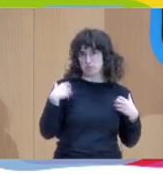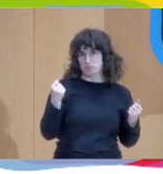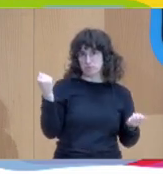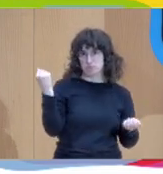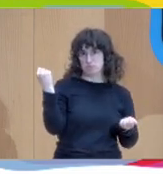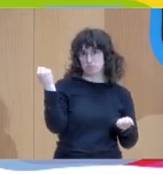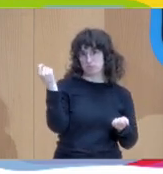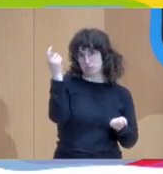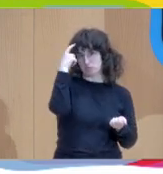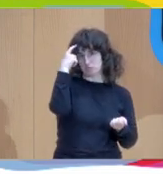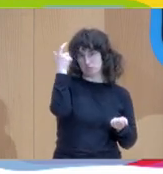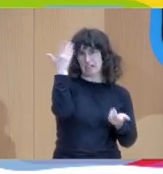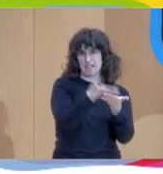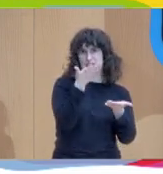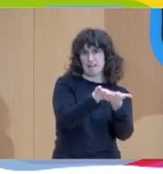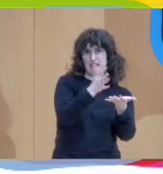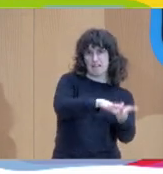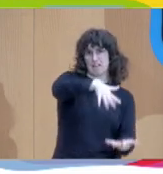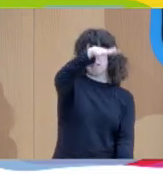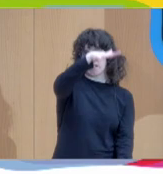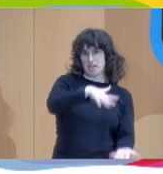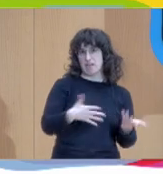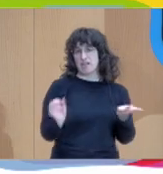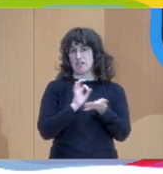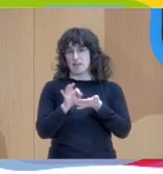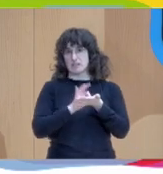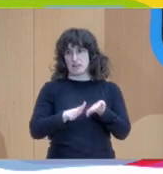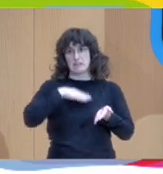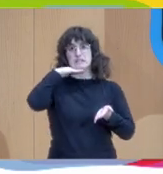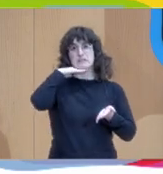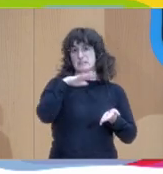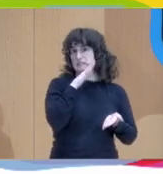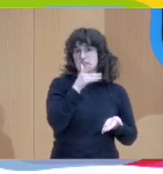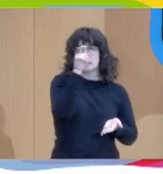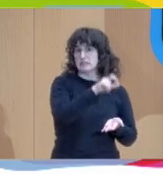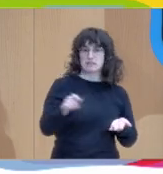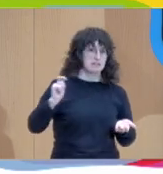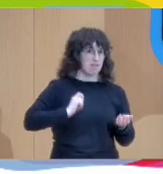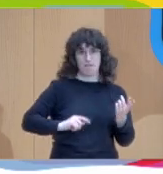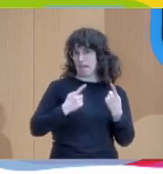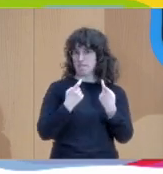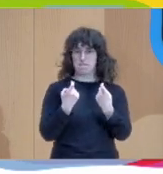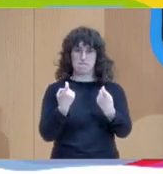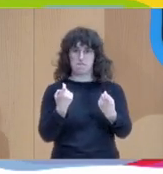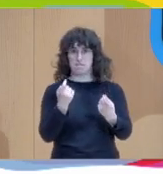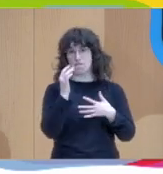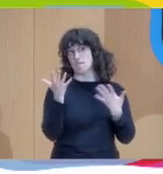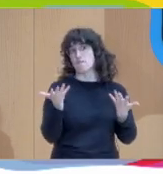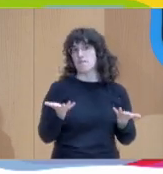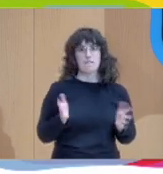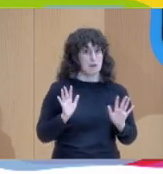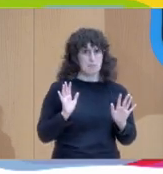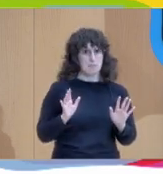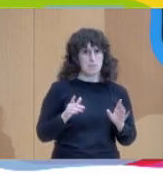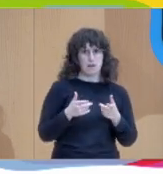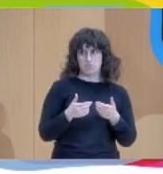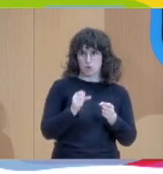una saturación de servicios por aumento de la demanda, por falta de profesionales y todo eso a pesar de que los profesionales no han parado de aumentar en los